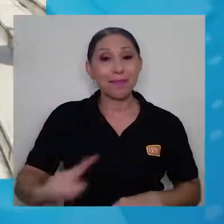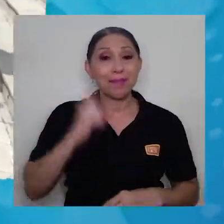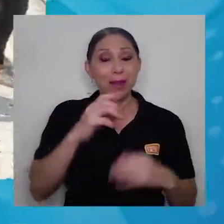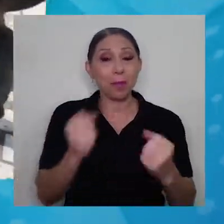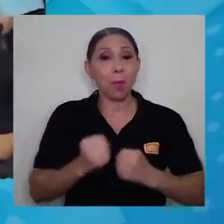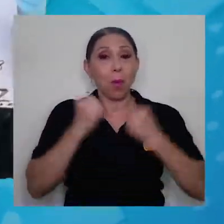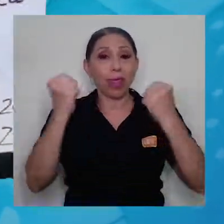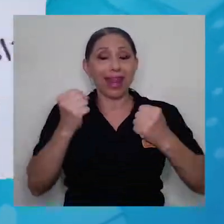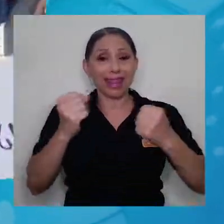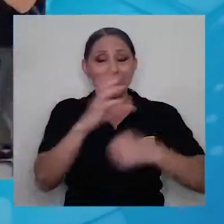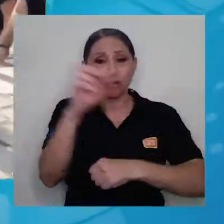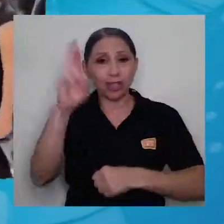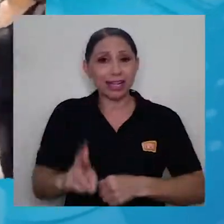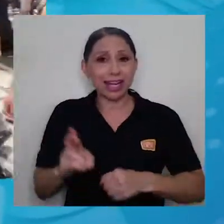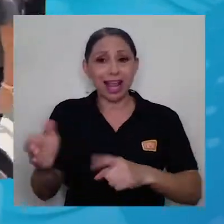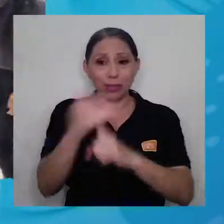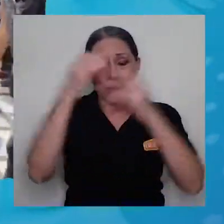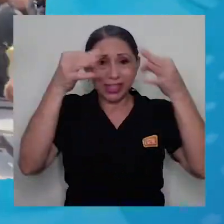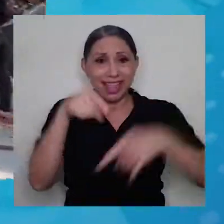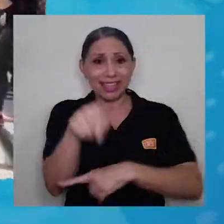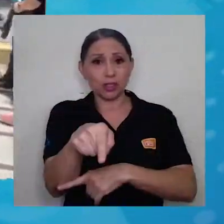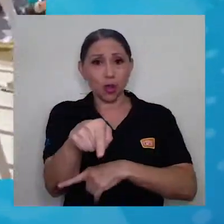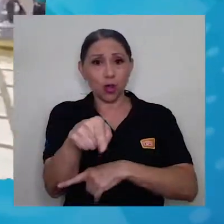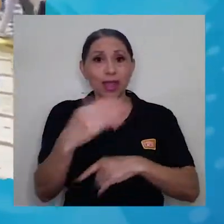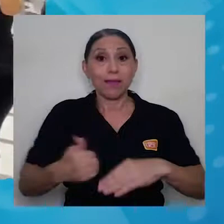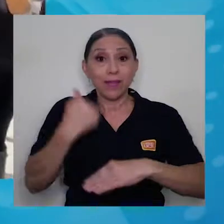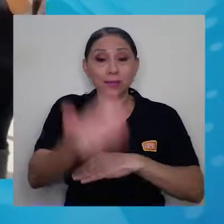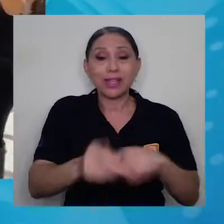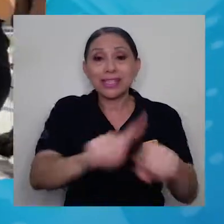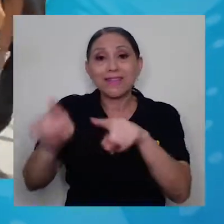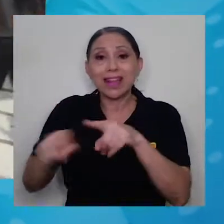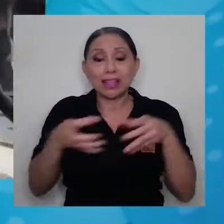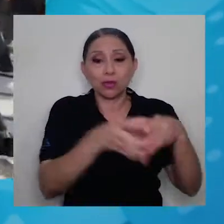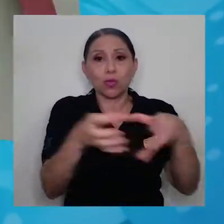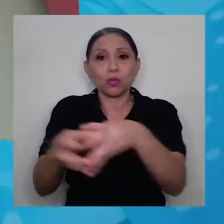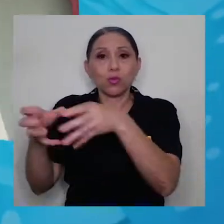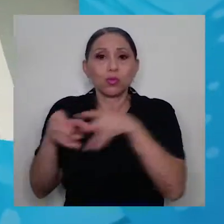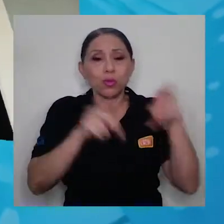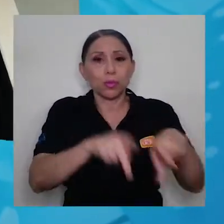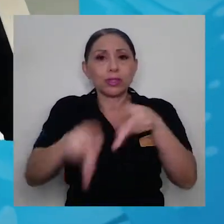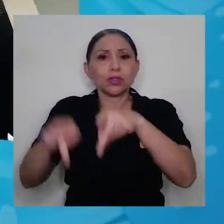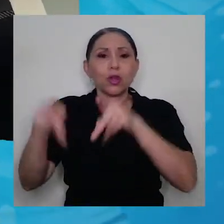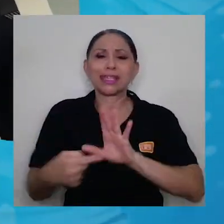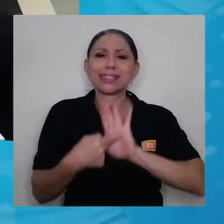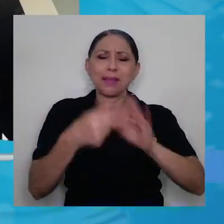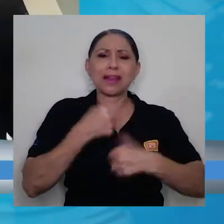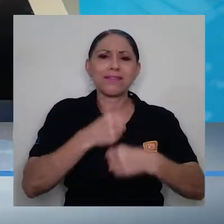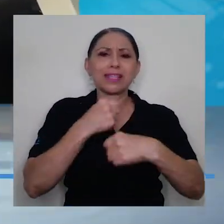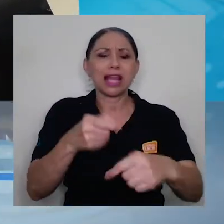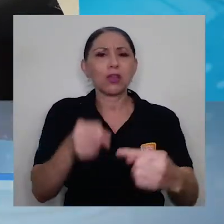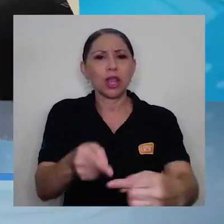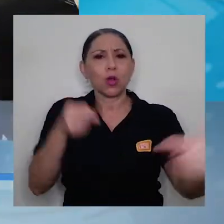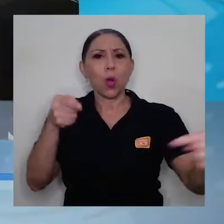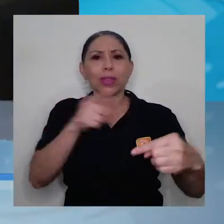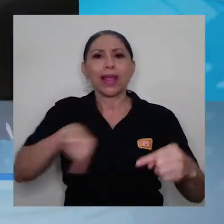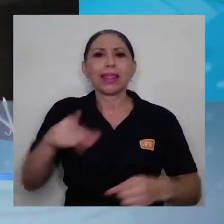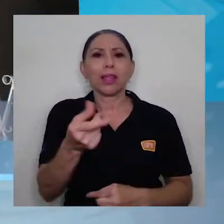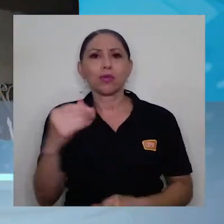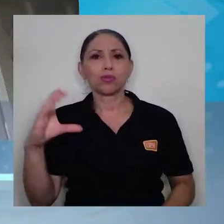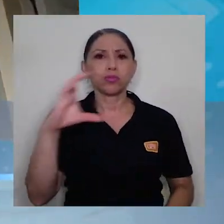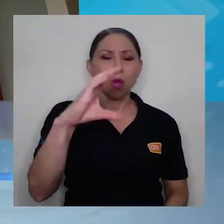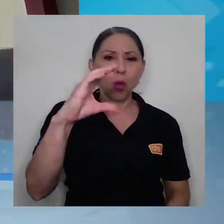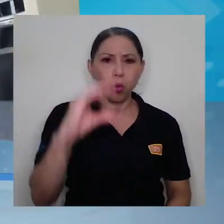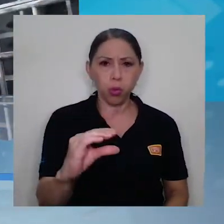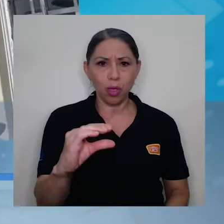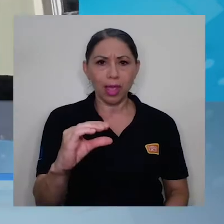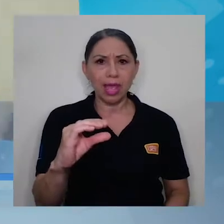Poder de la República, diferentes sectores de la sociedad civil se manifestaron en contra de los recortes presupuestarios y